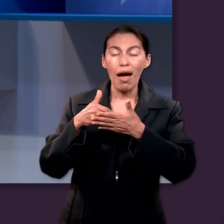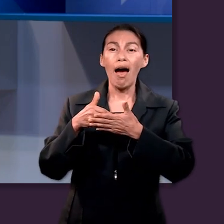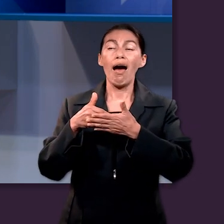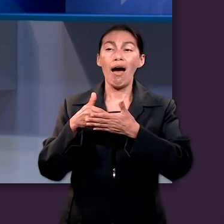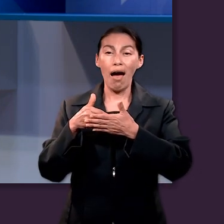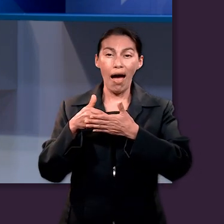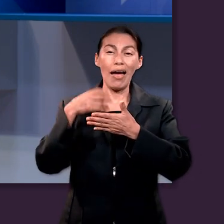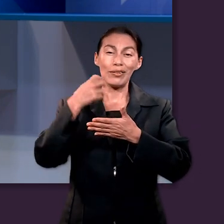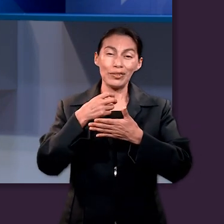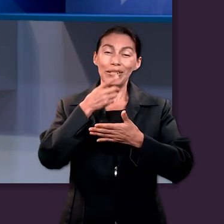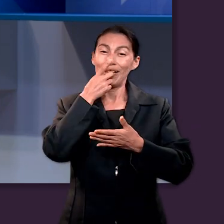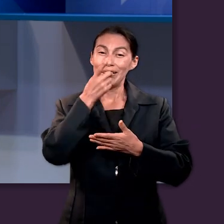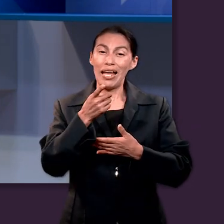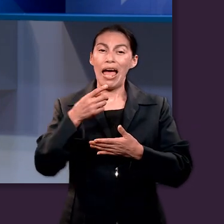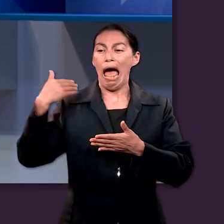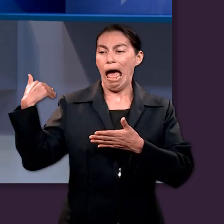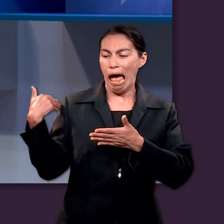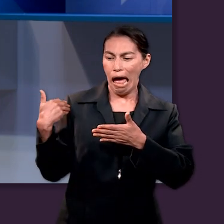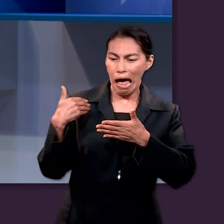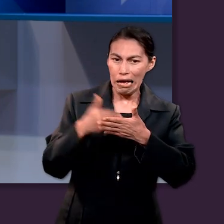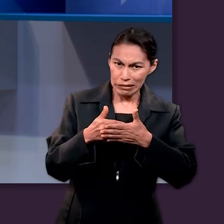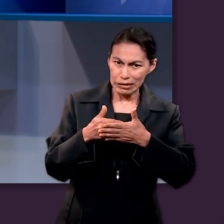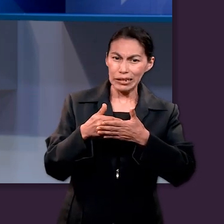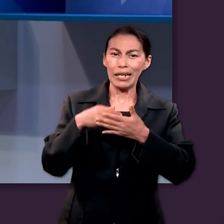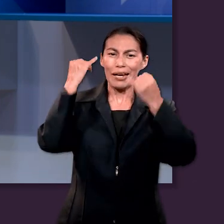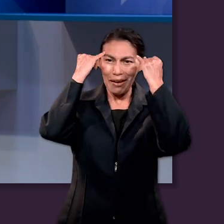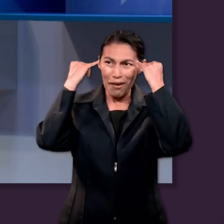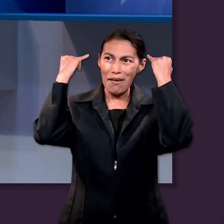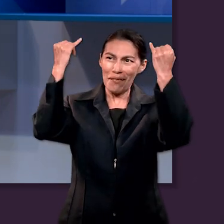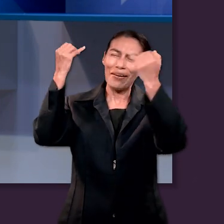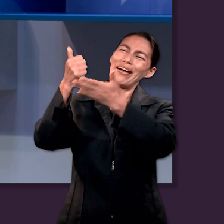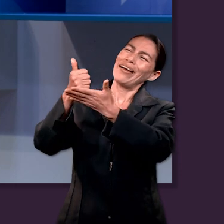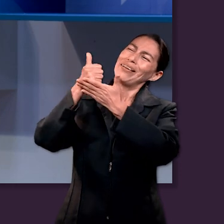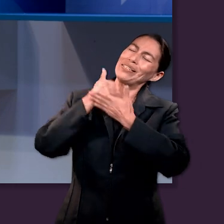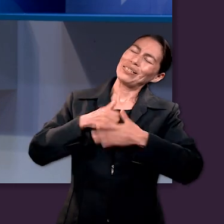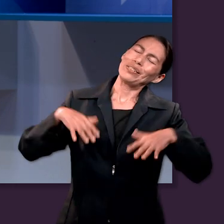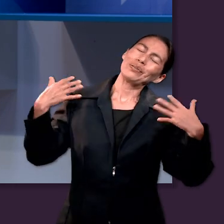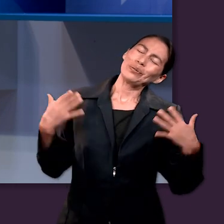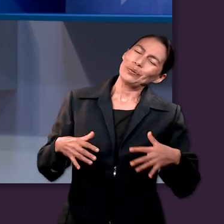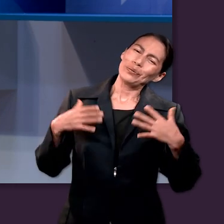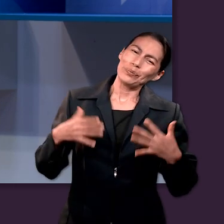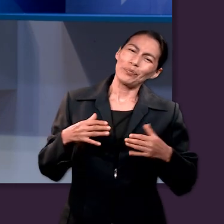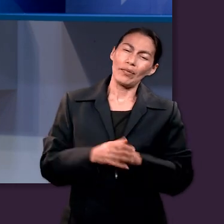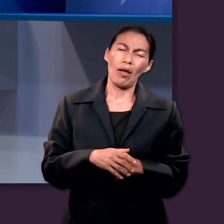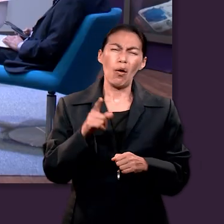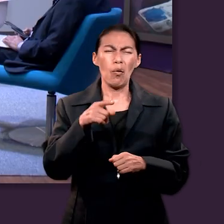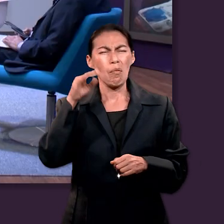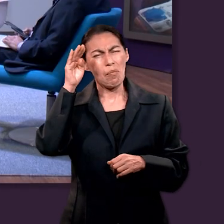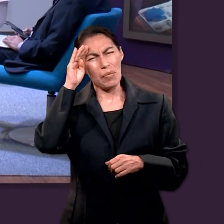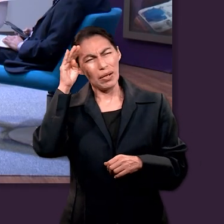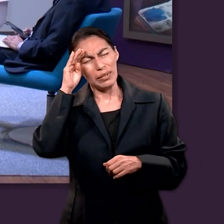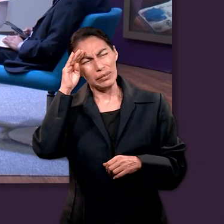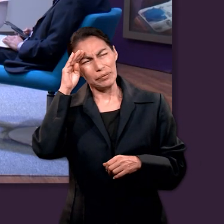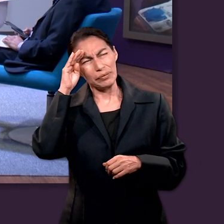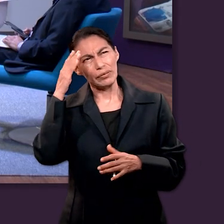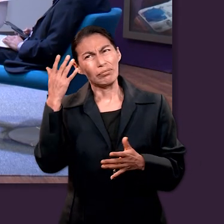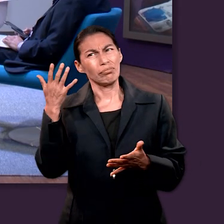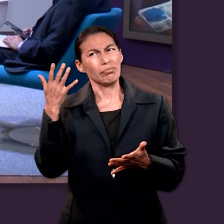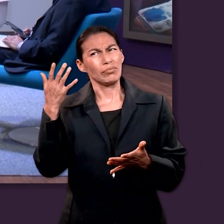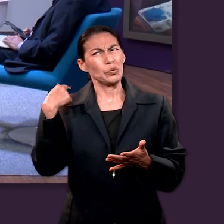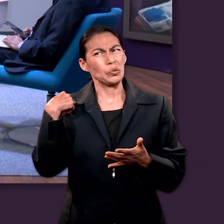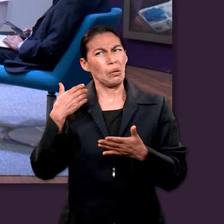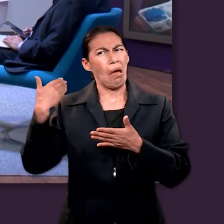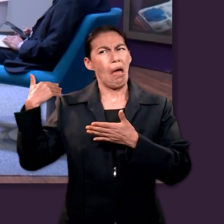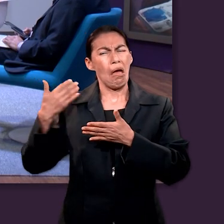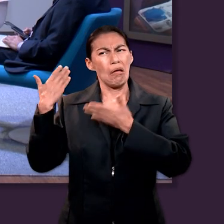revisar el pasado se refleja en versículos como hasta aquí nos ha ayudado Jehová, ¿no? Que tú a lo mejor en el momento no lo percibes,